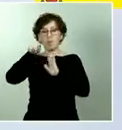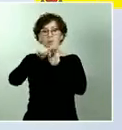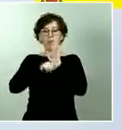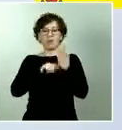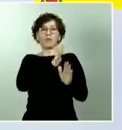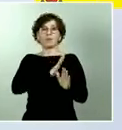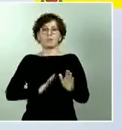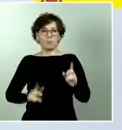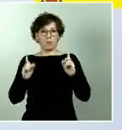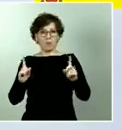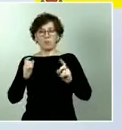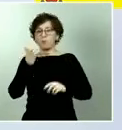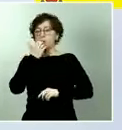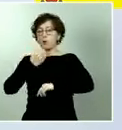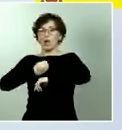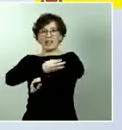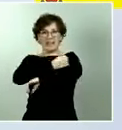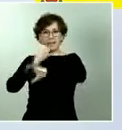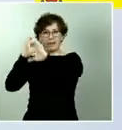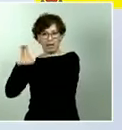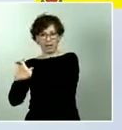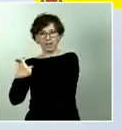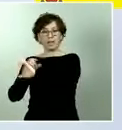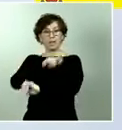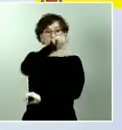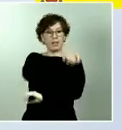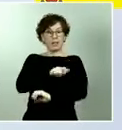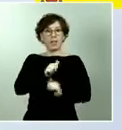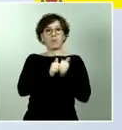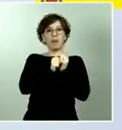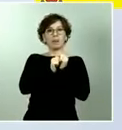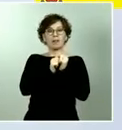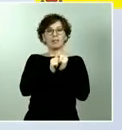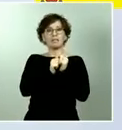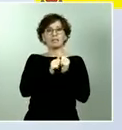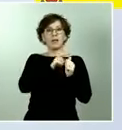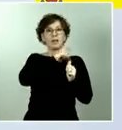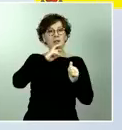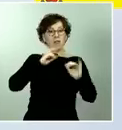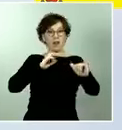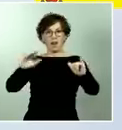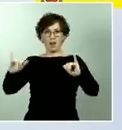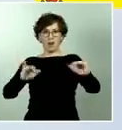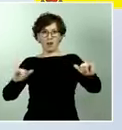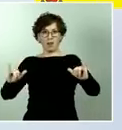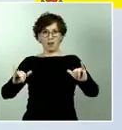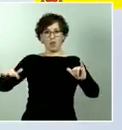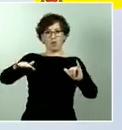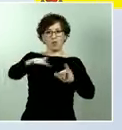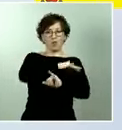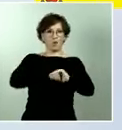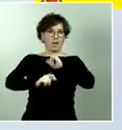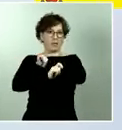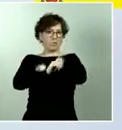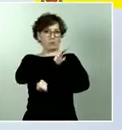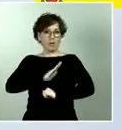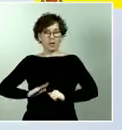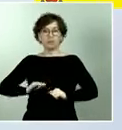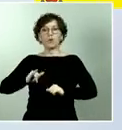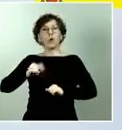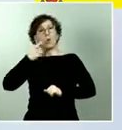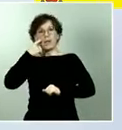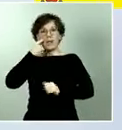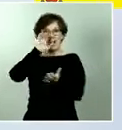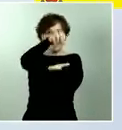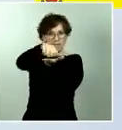maquinistas en puntos estratégicos, el incremento de la vigilancia en las estaciones, el refuerzo de señalización